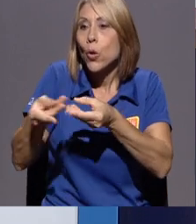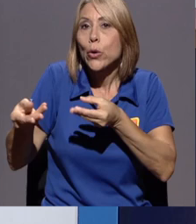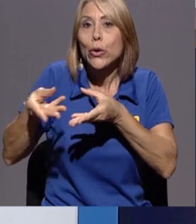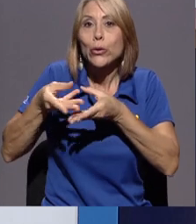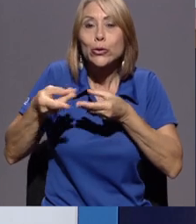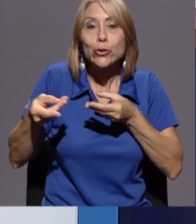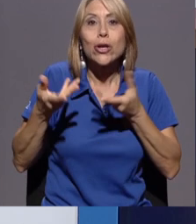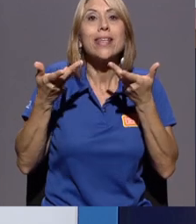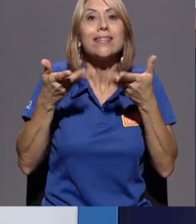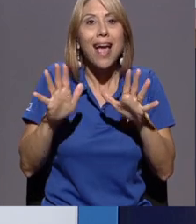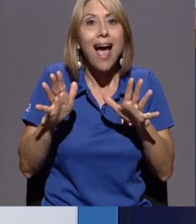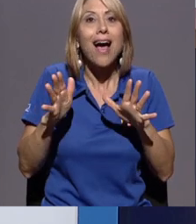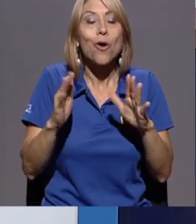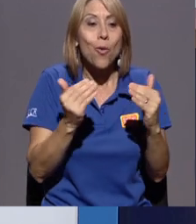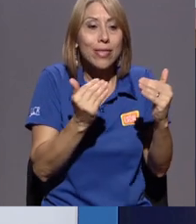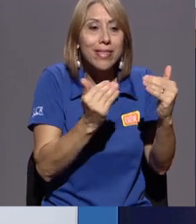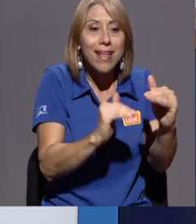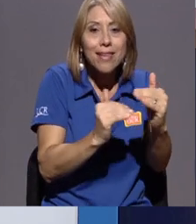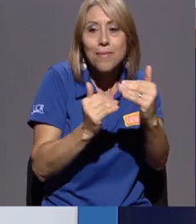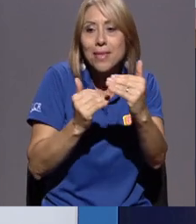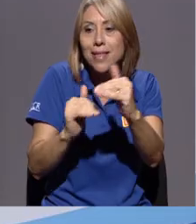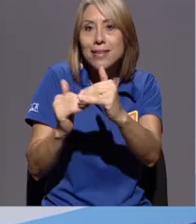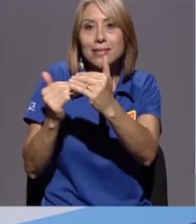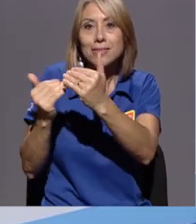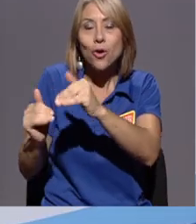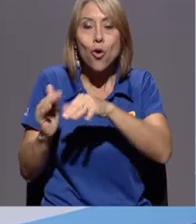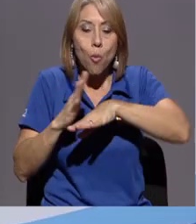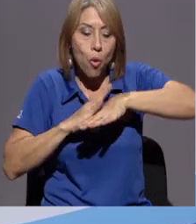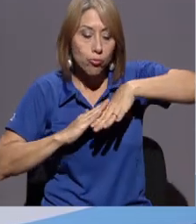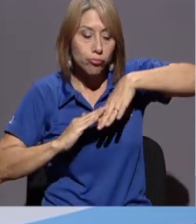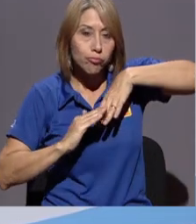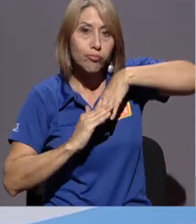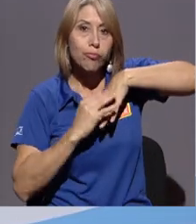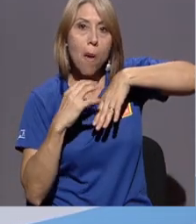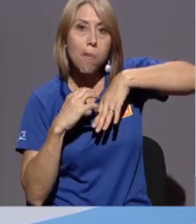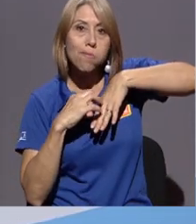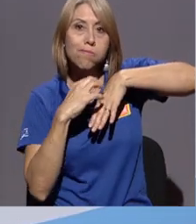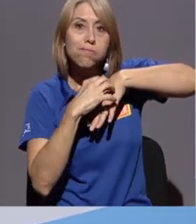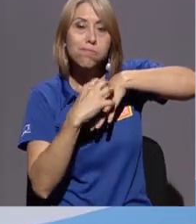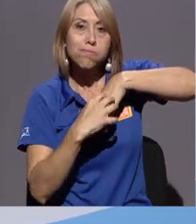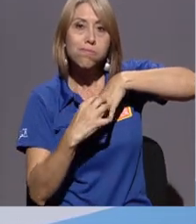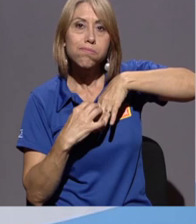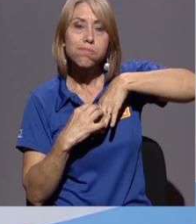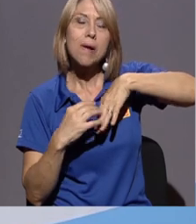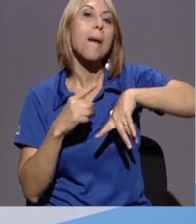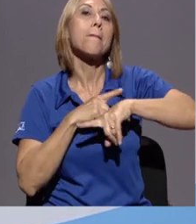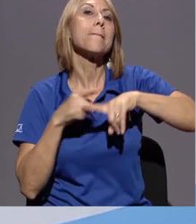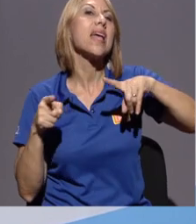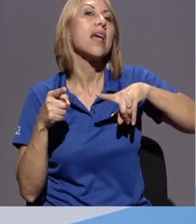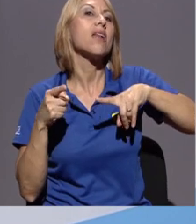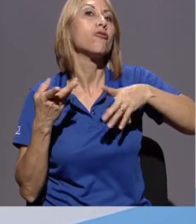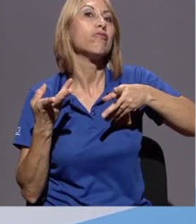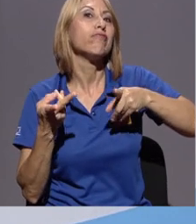delimitación, ¿verdad? Pero, ¿qué es el problema? Que no se aplica. ¿La ley